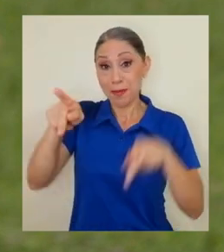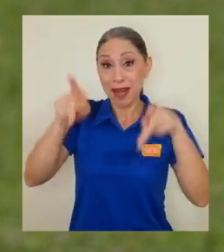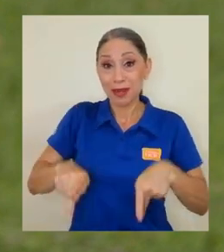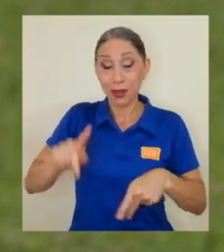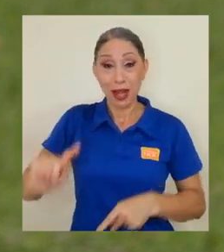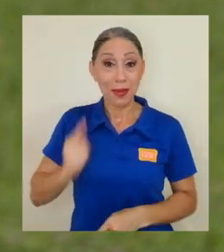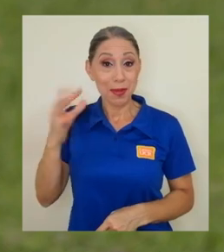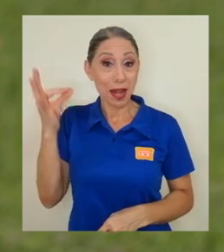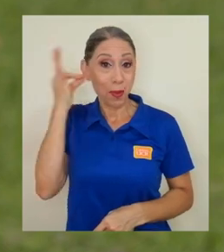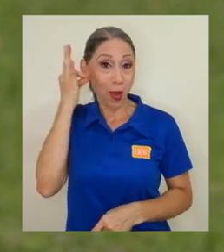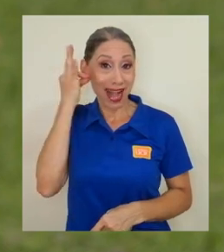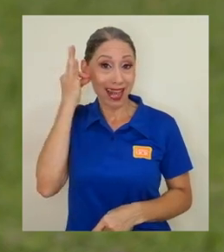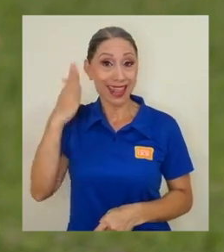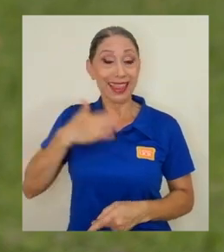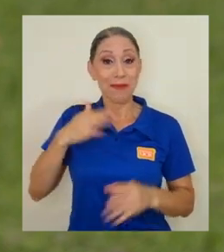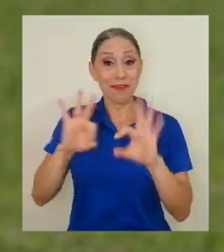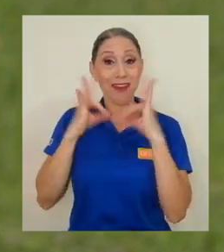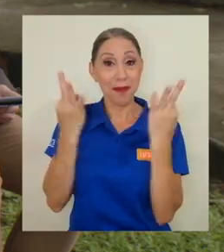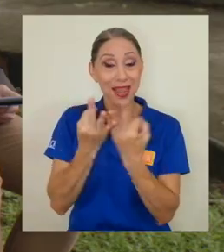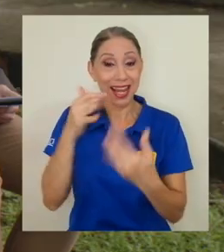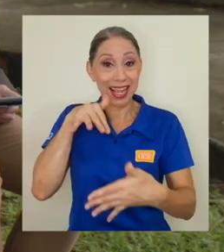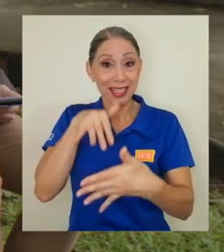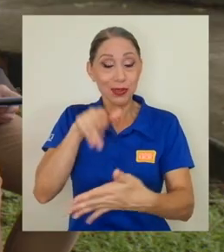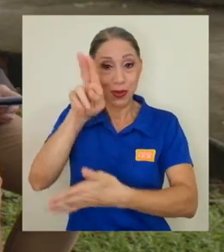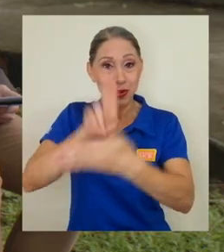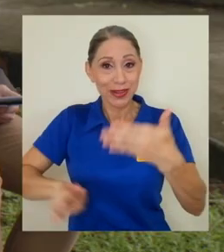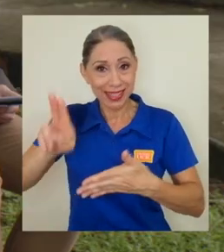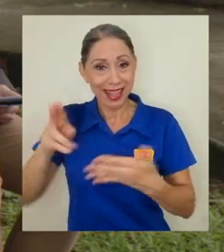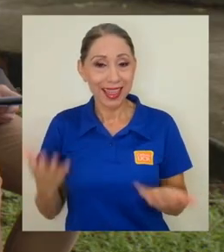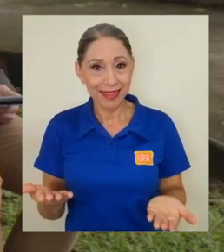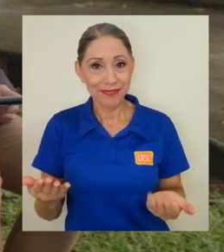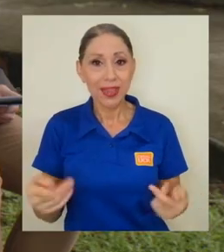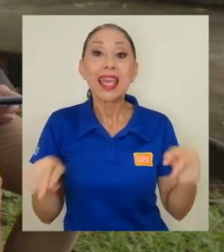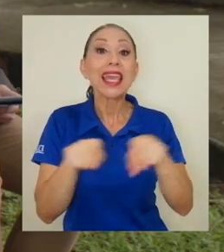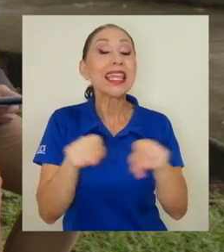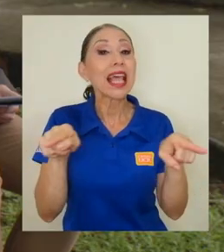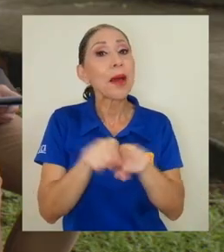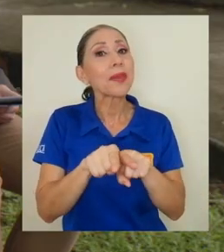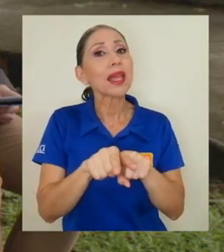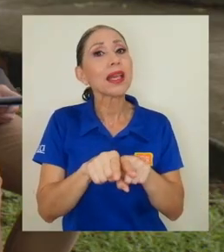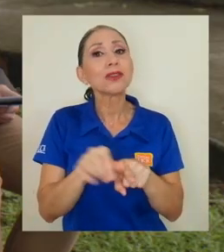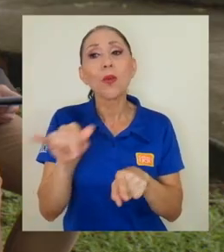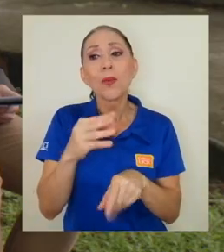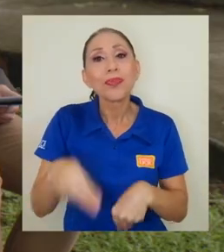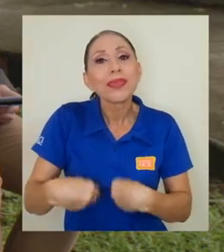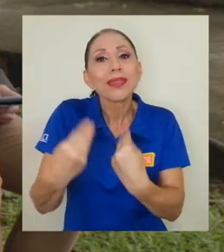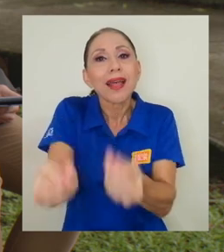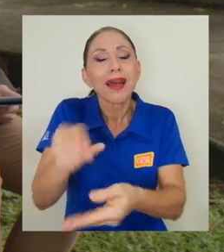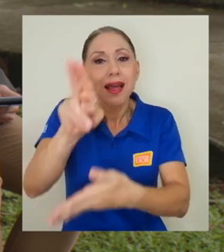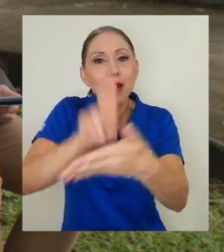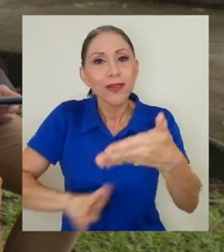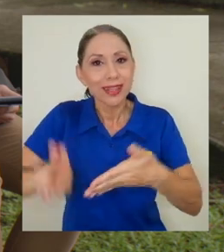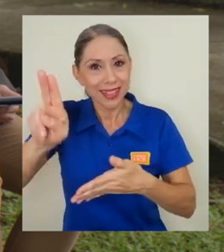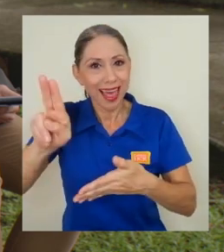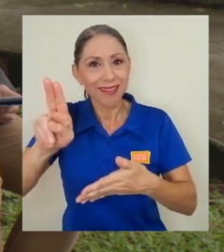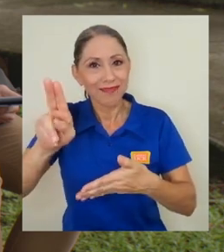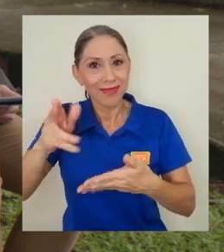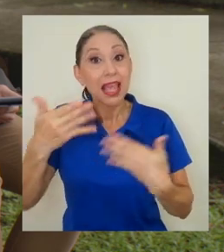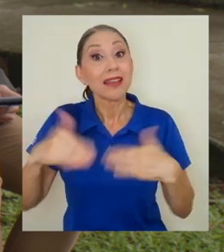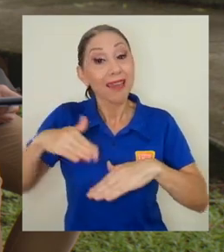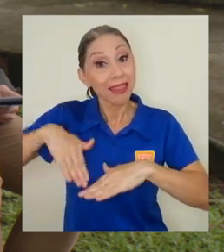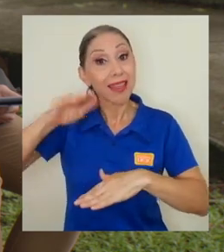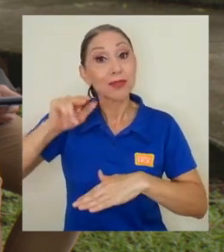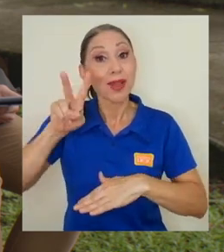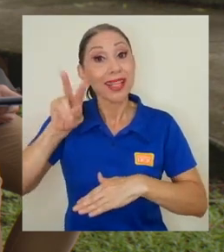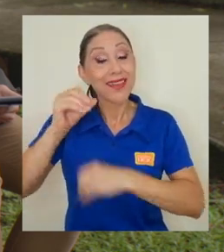primera mujer en ir a la universidad de mi familia. Y creo que también dar un poco a la universidad e imprimir esa visión, después de